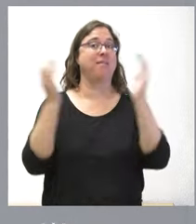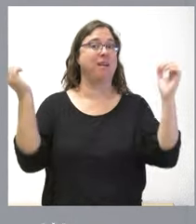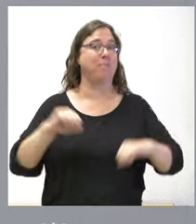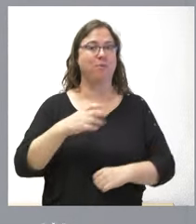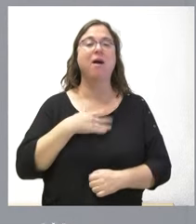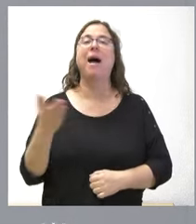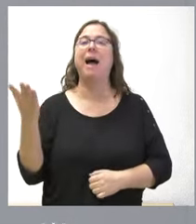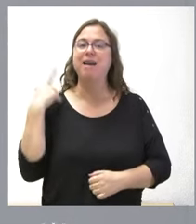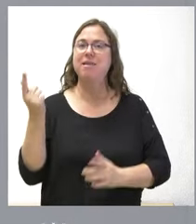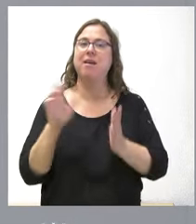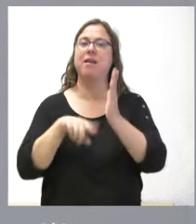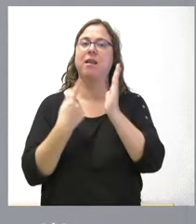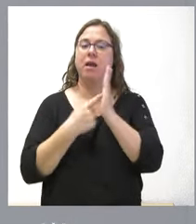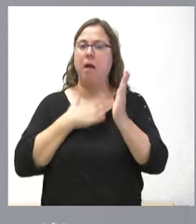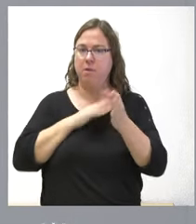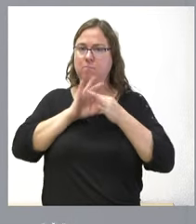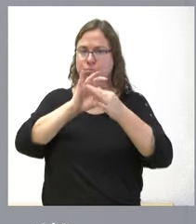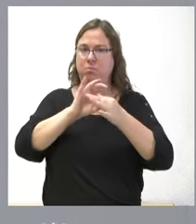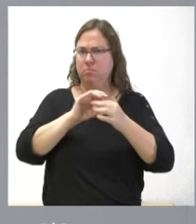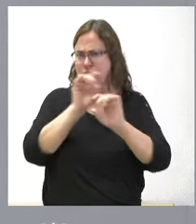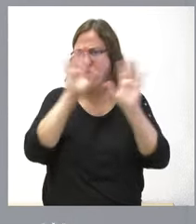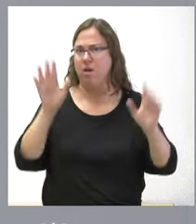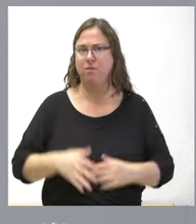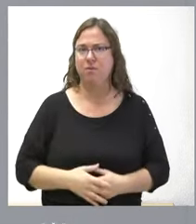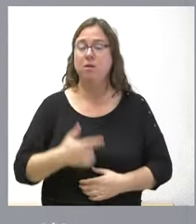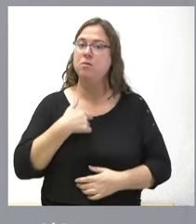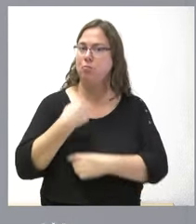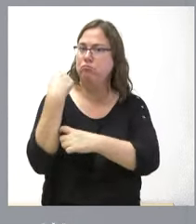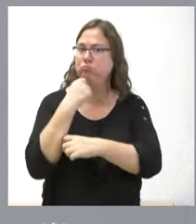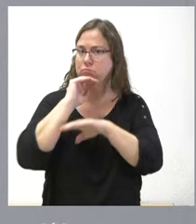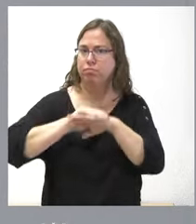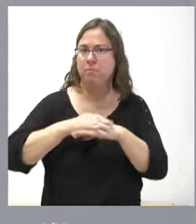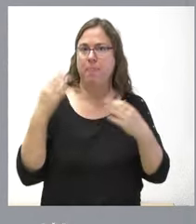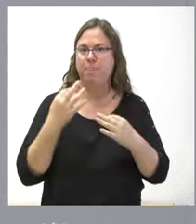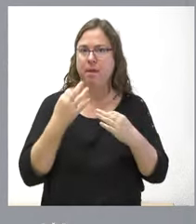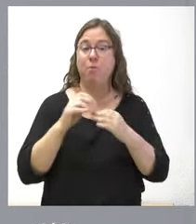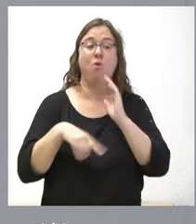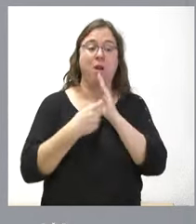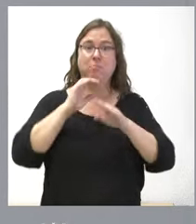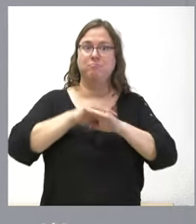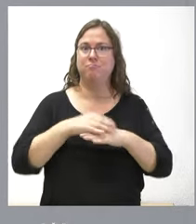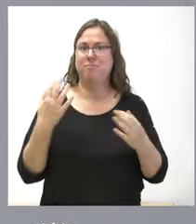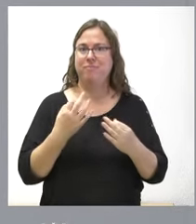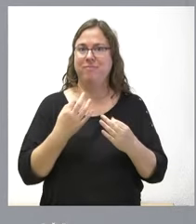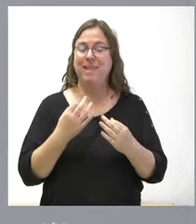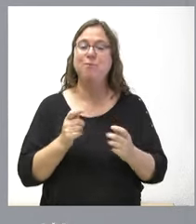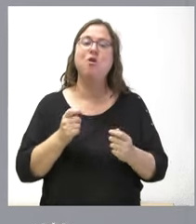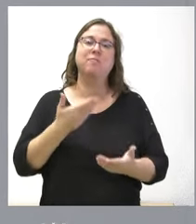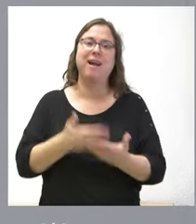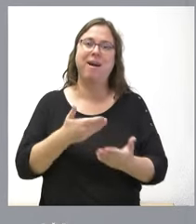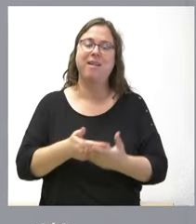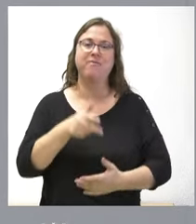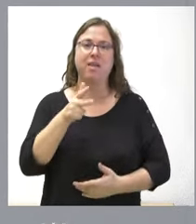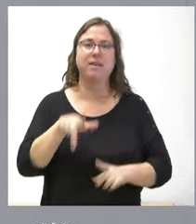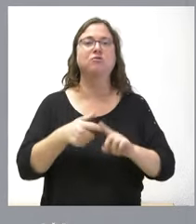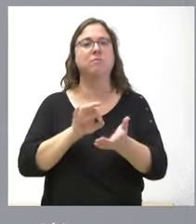aprobó claro que nos vincula por tanto nos obliga por tanto a cumplir esta ley que garantiza esos derechos y que garantiza esos